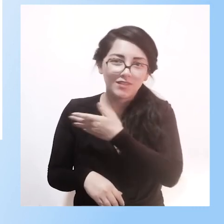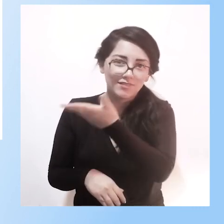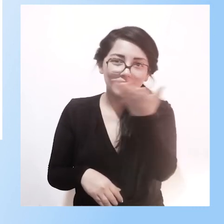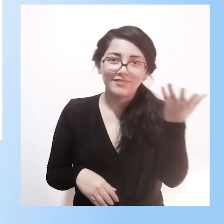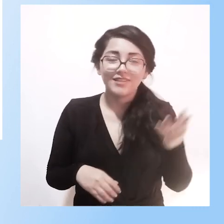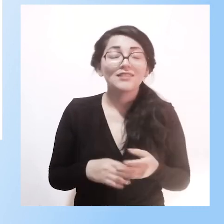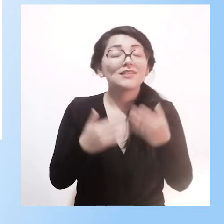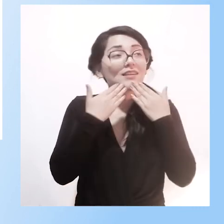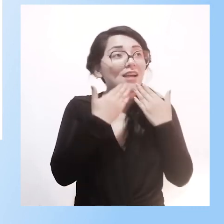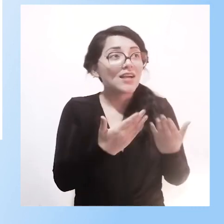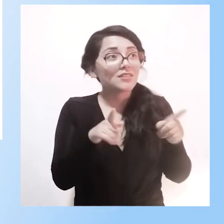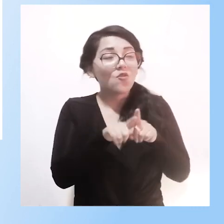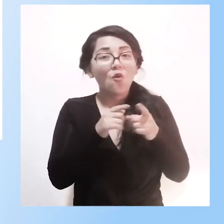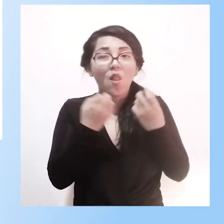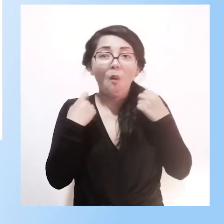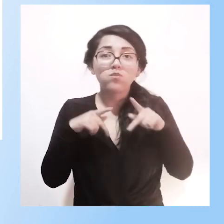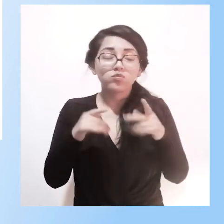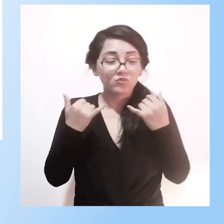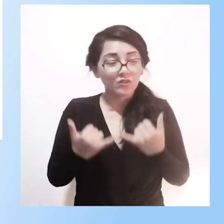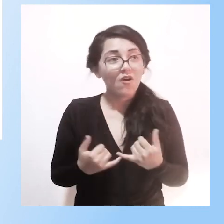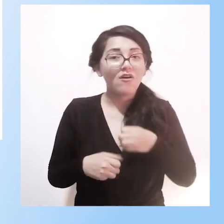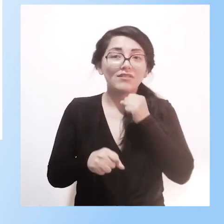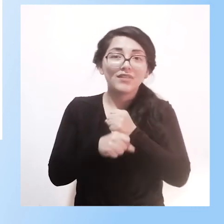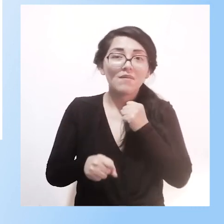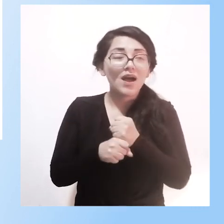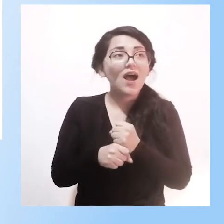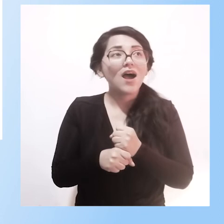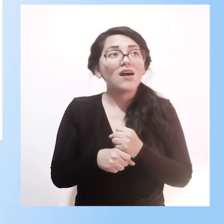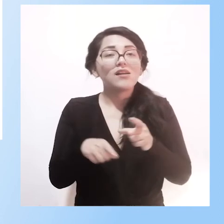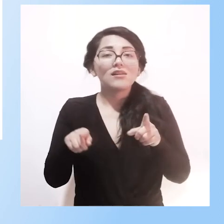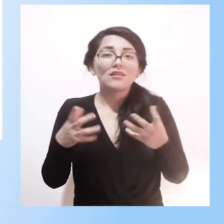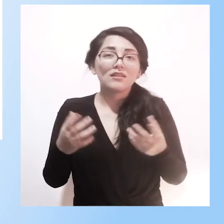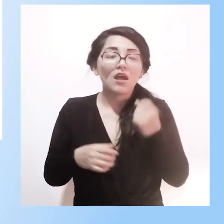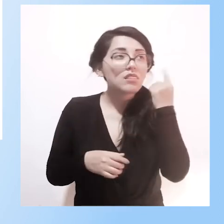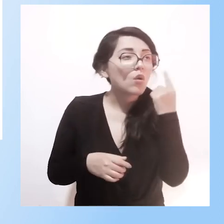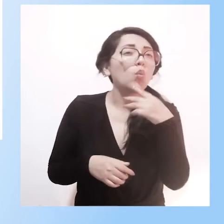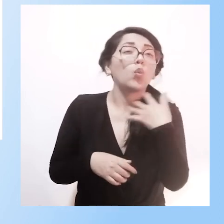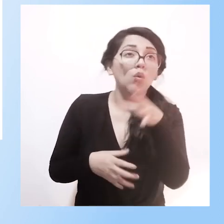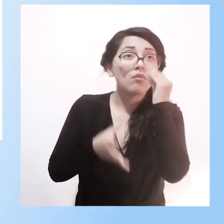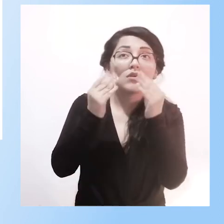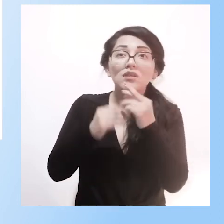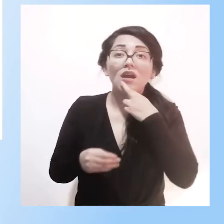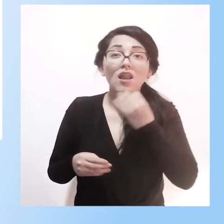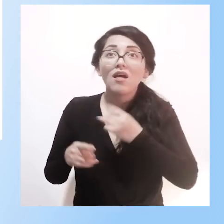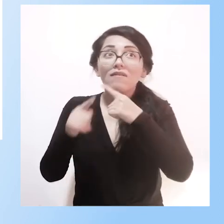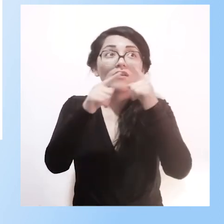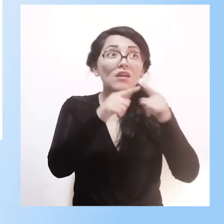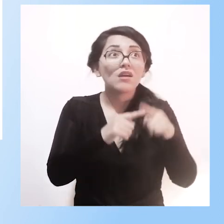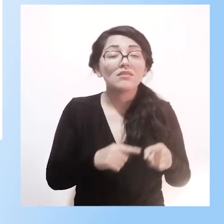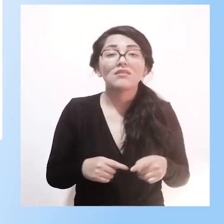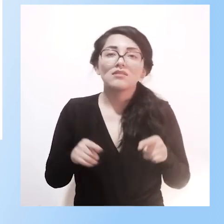de oír, de trabajar, de entender las otras realidades también y traerla nuestra